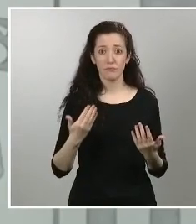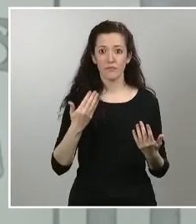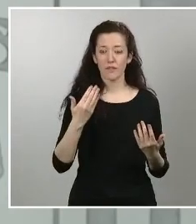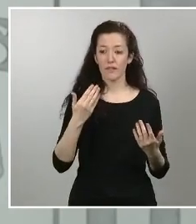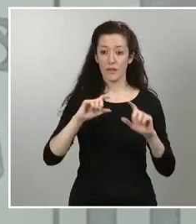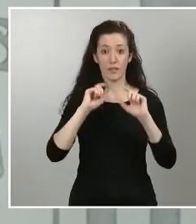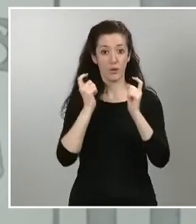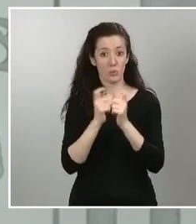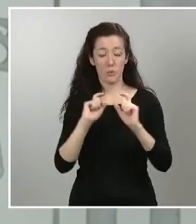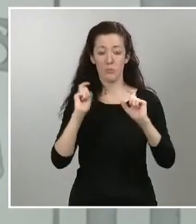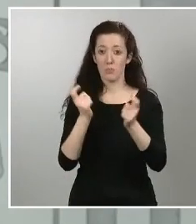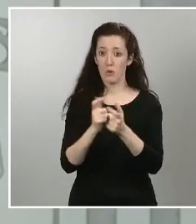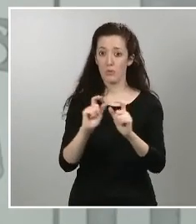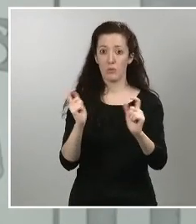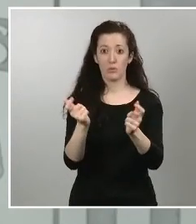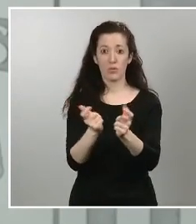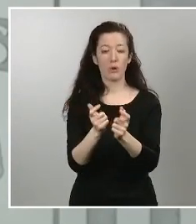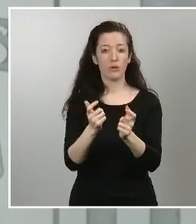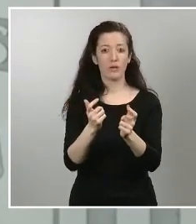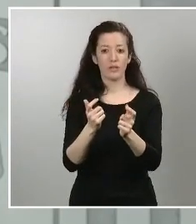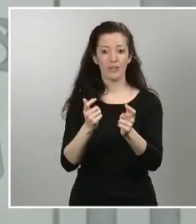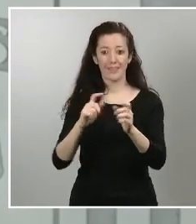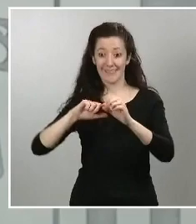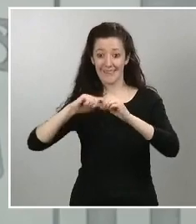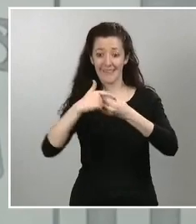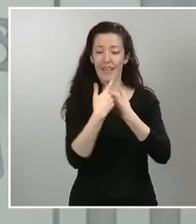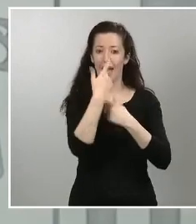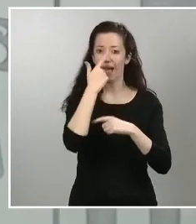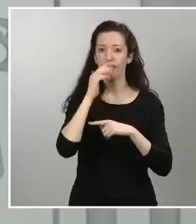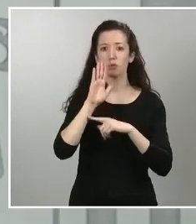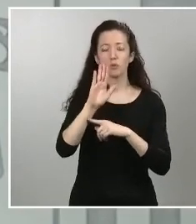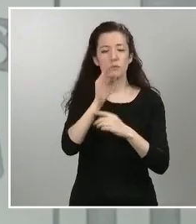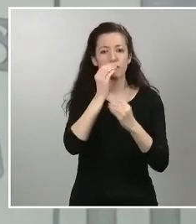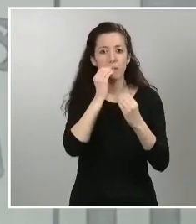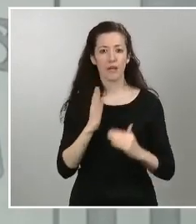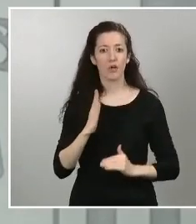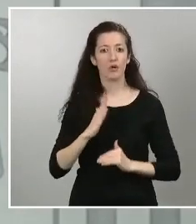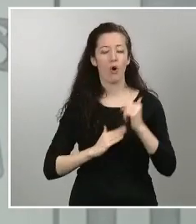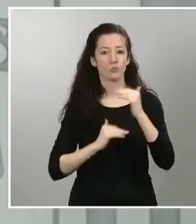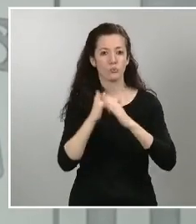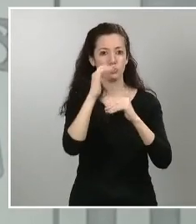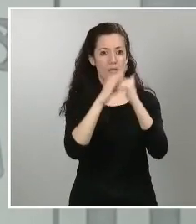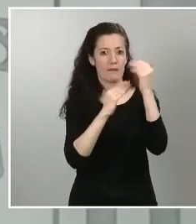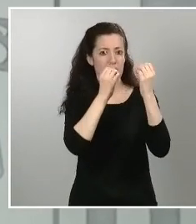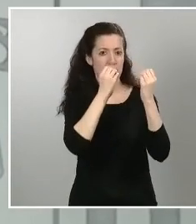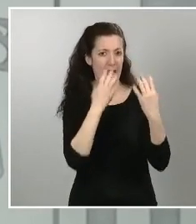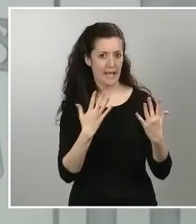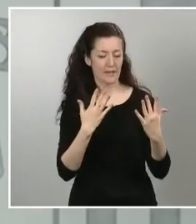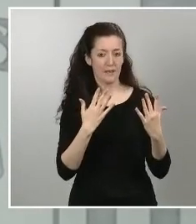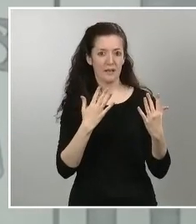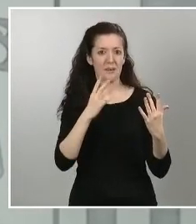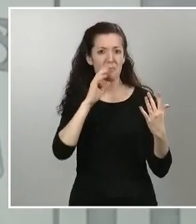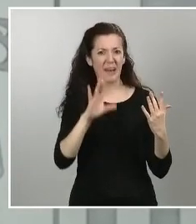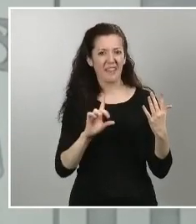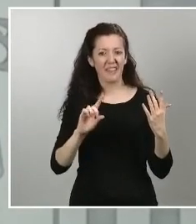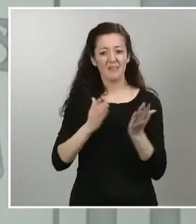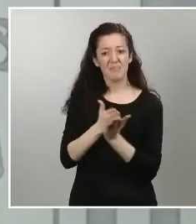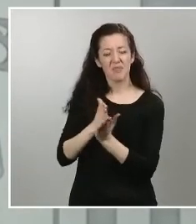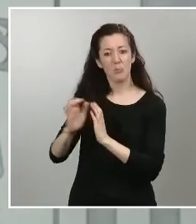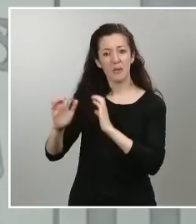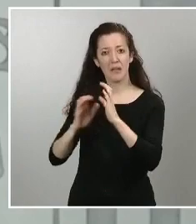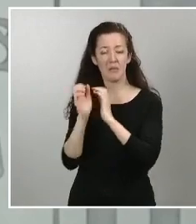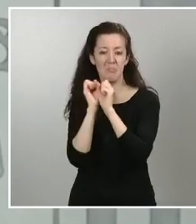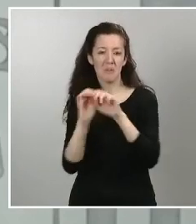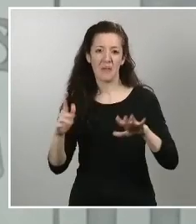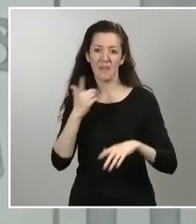habitualmente es una actitud mucho más constructiva de la que después se escucha o se lee en los medios de comunicación o dicho de otra manera parece